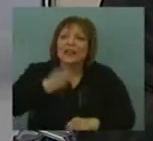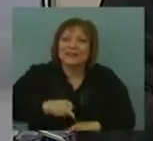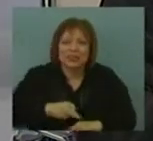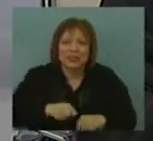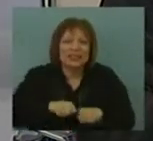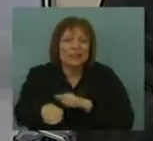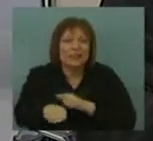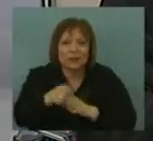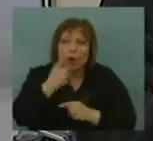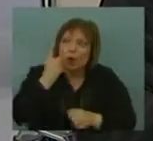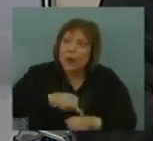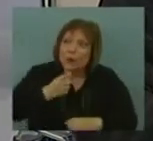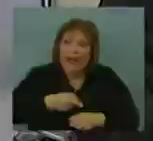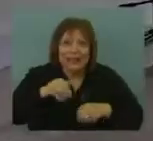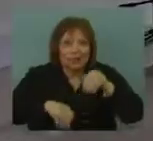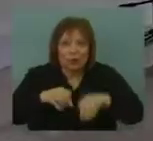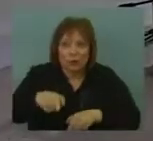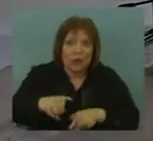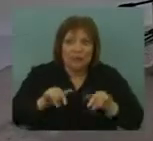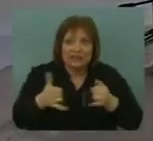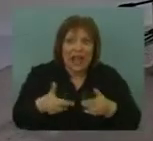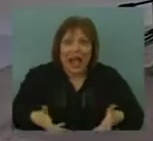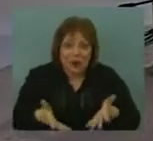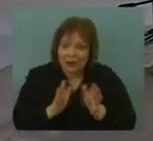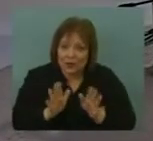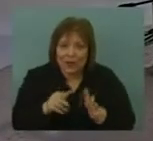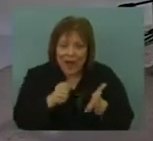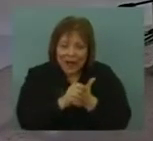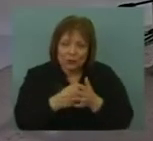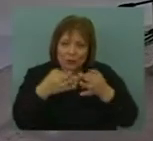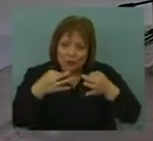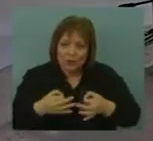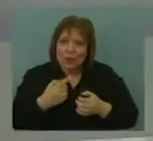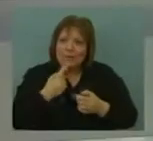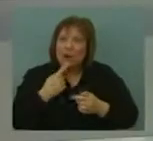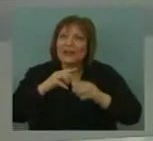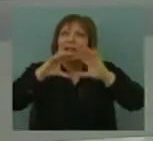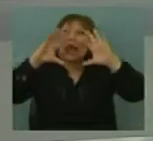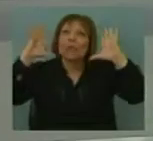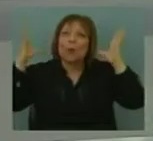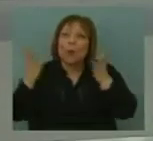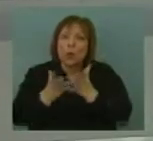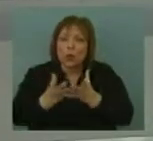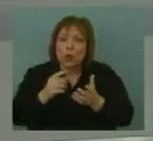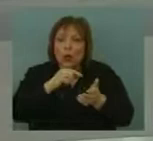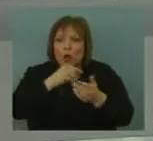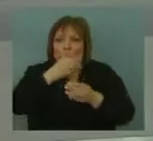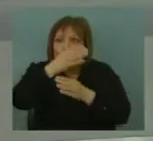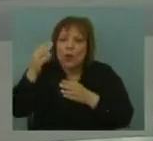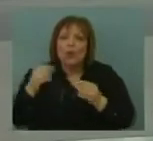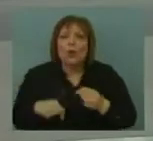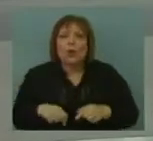inmediata como nos obliga a la elección. En ese artículo se hablaba de la política exterior, en la nueva globalización, ¿cómo se readecua